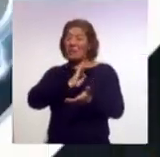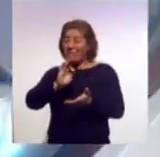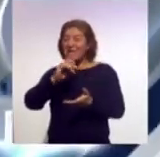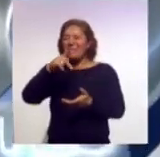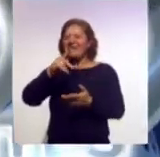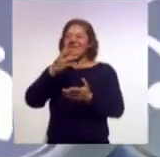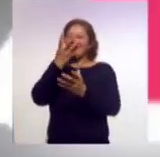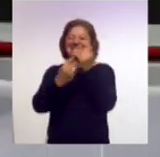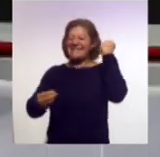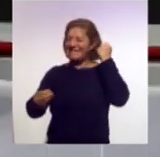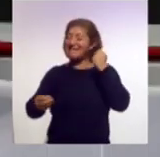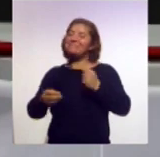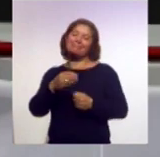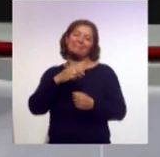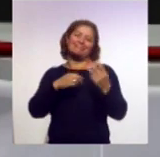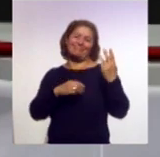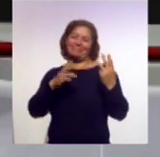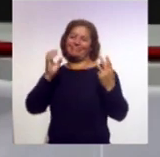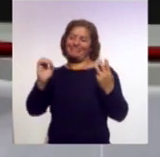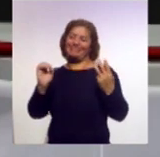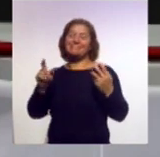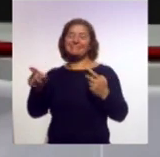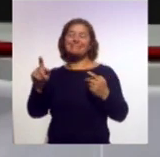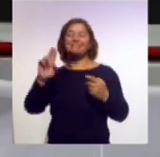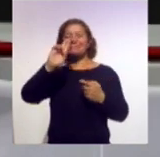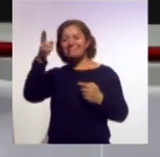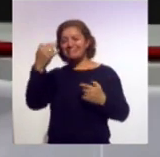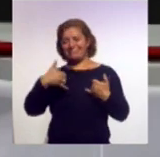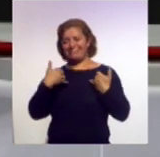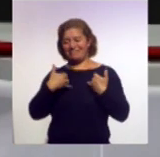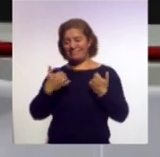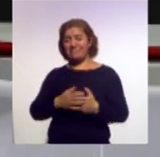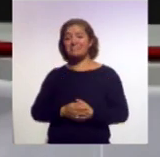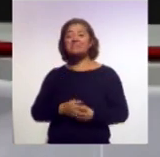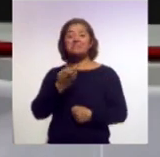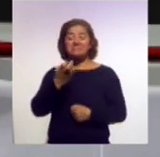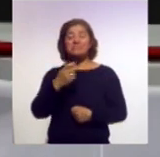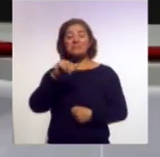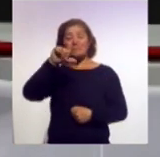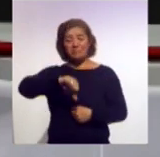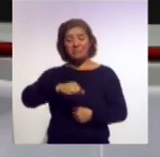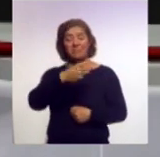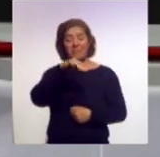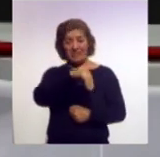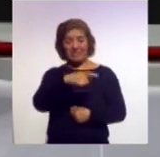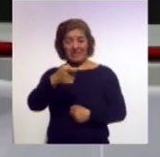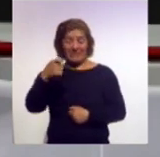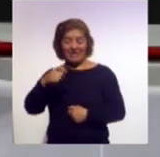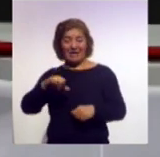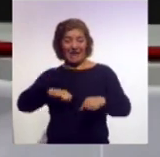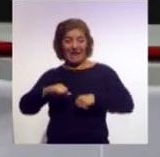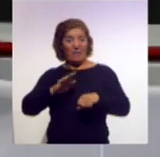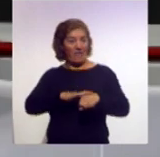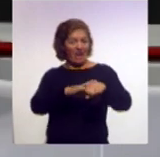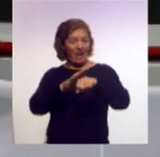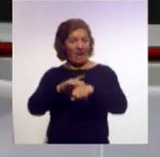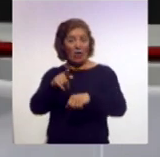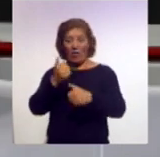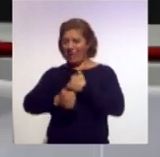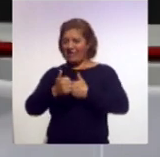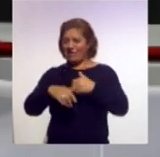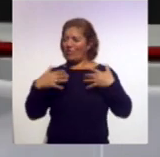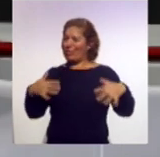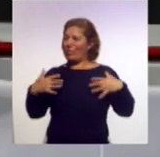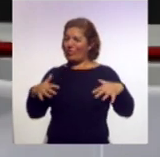escapó y ahí está en 3 por 0 de los universitarios. Y por cierto, hoy la Copa MX tiene más actividad en un partido súper interesante.